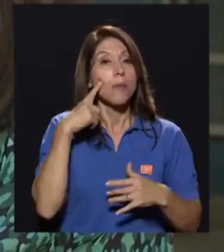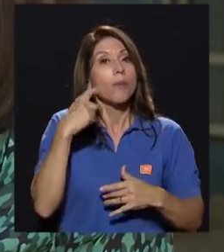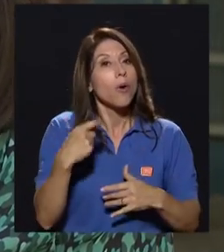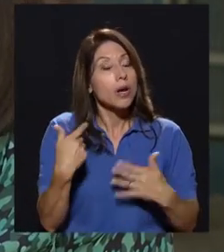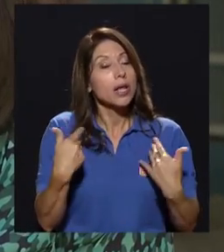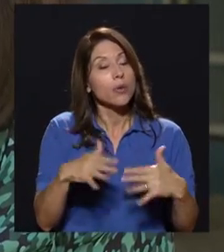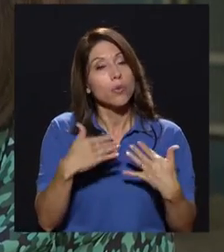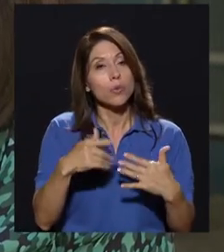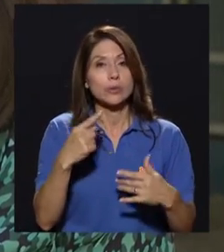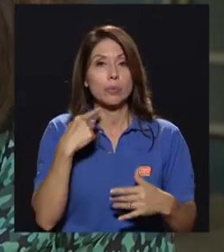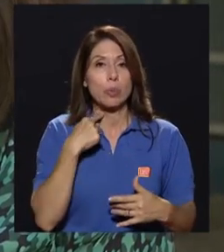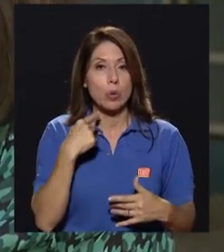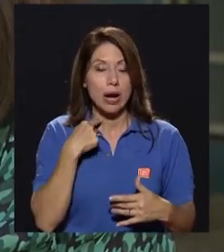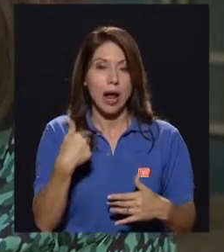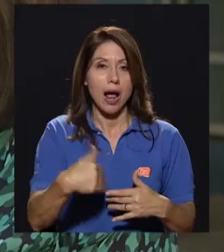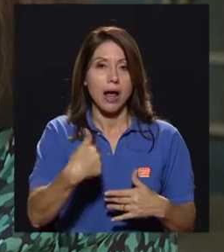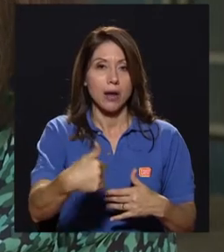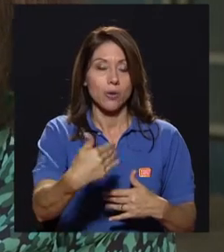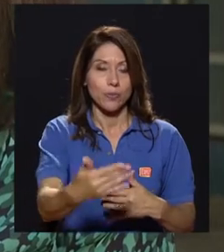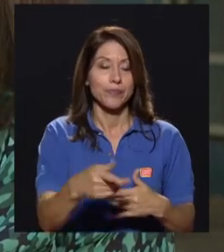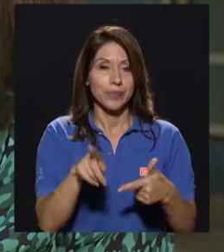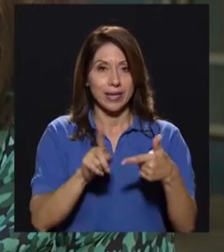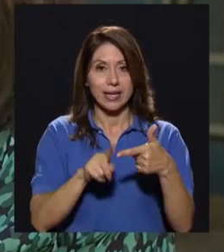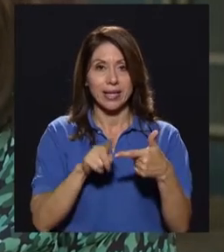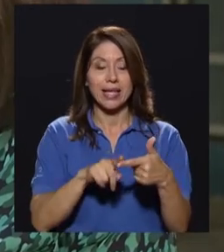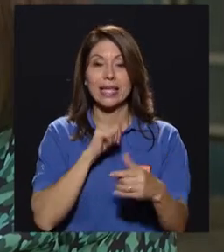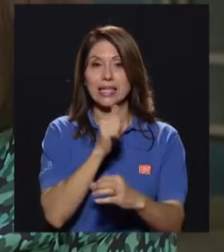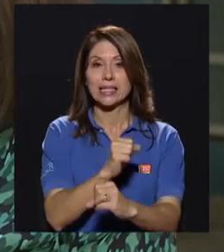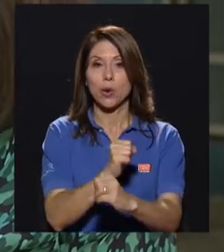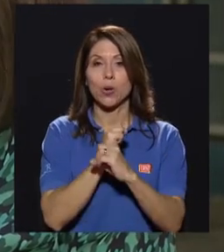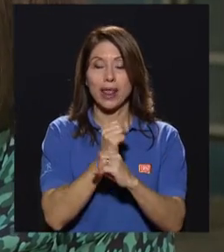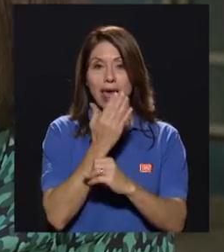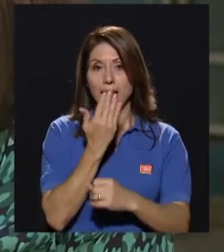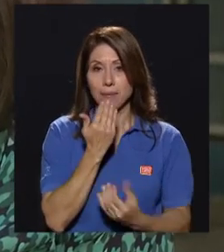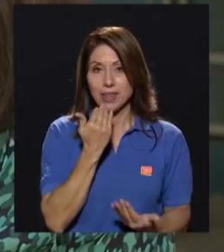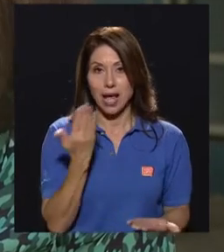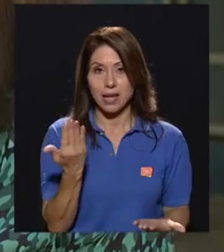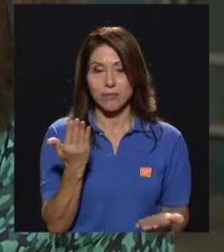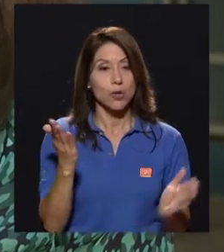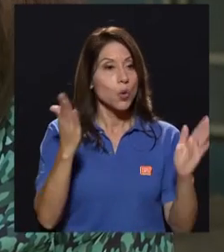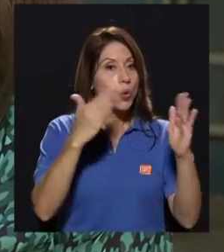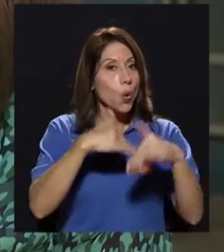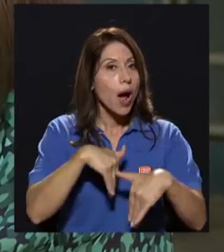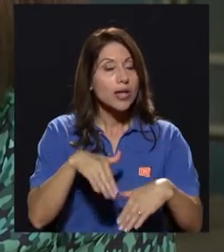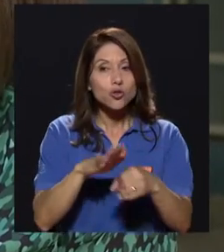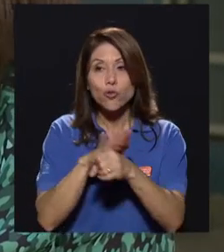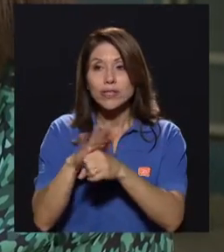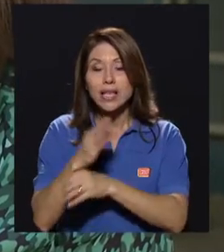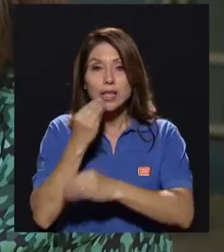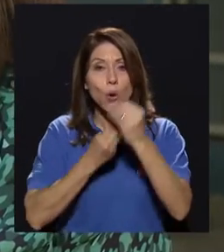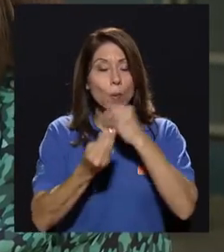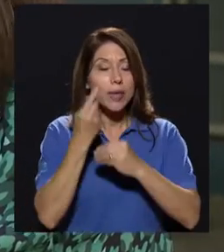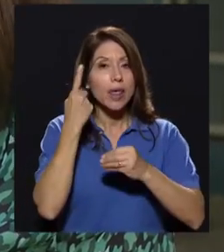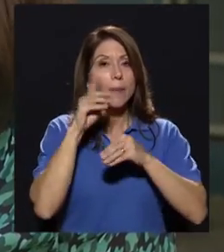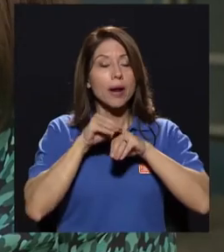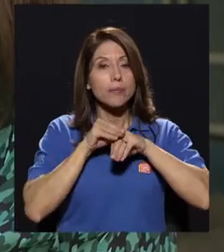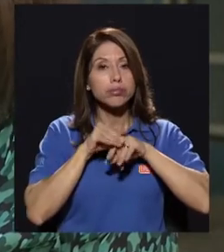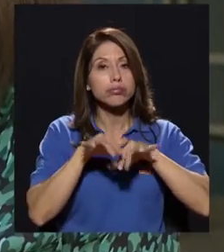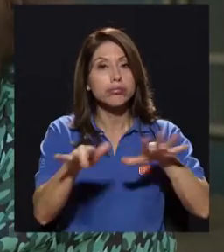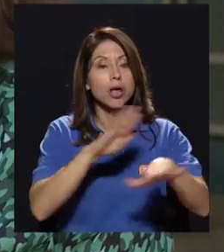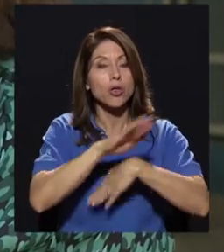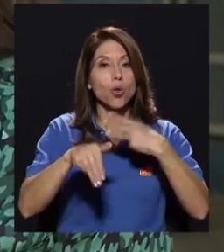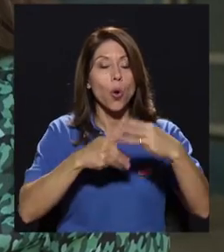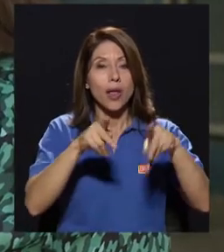proteína de origen animal. Luego tenemos una situación de inseguridad alimentaria donde no hay suficientes alimentos para toda la población del mundo